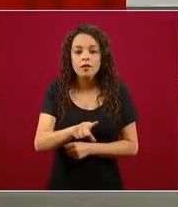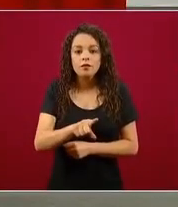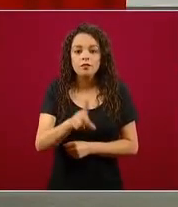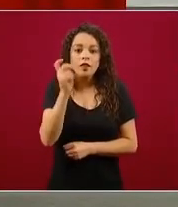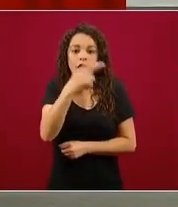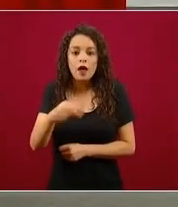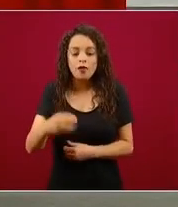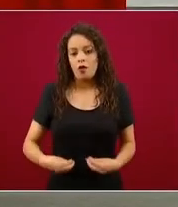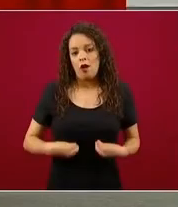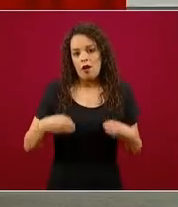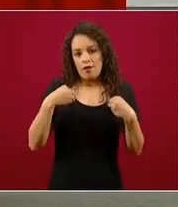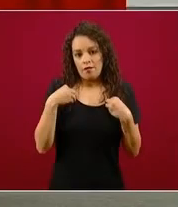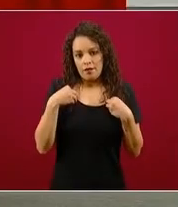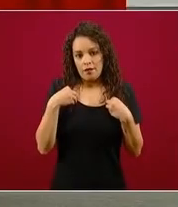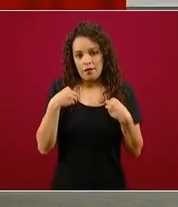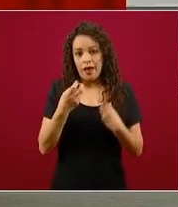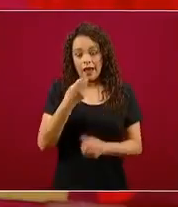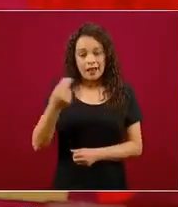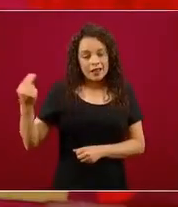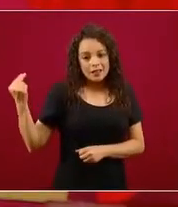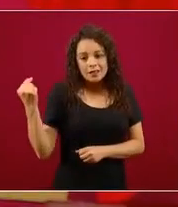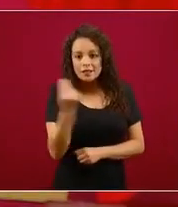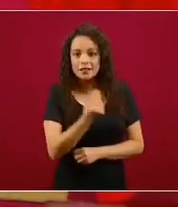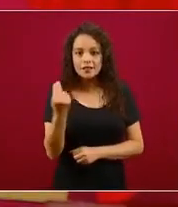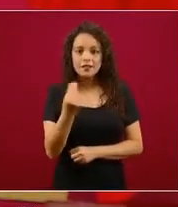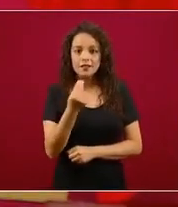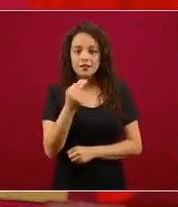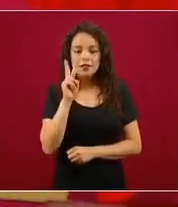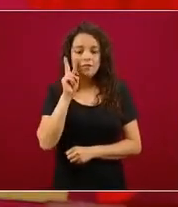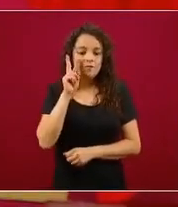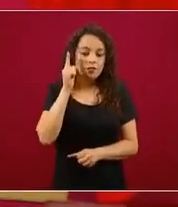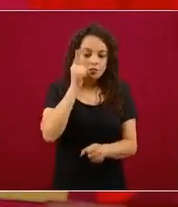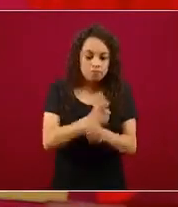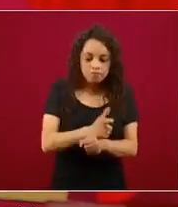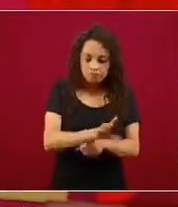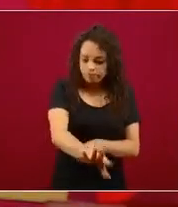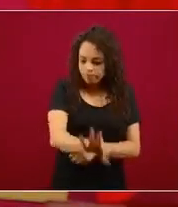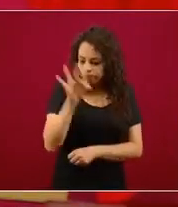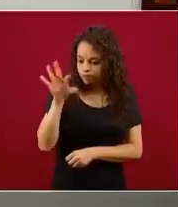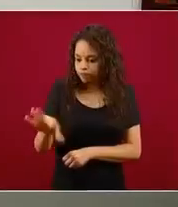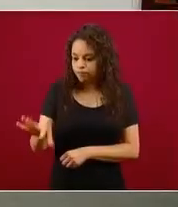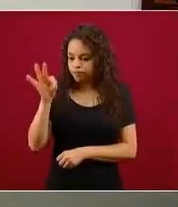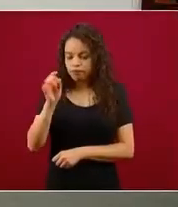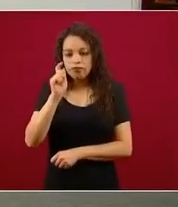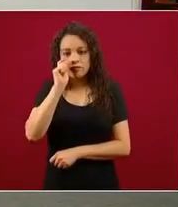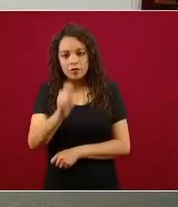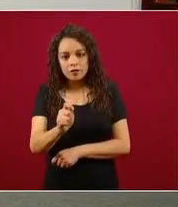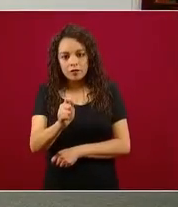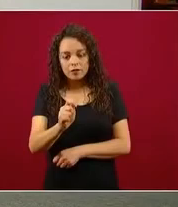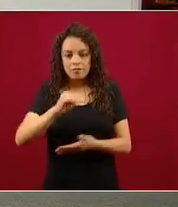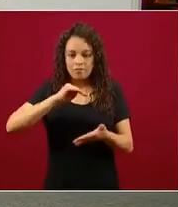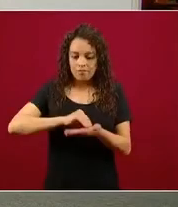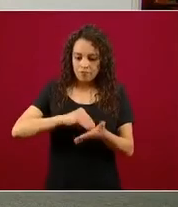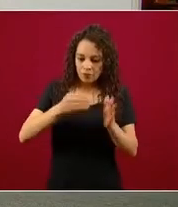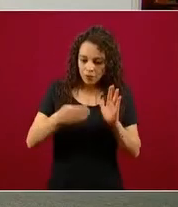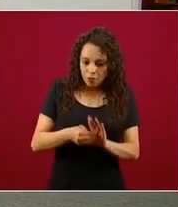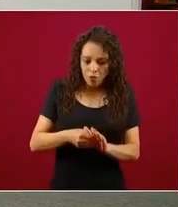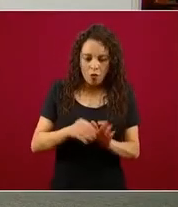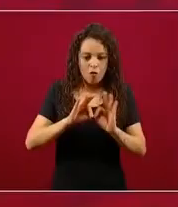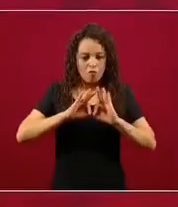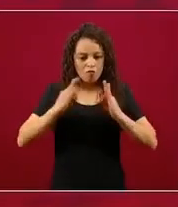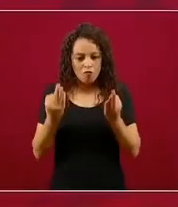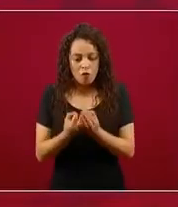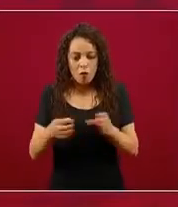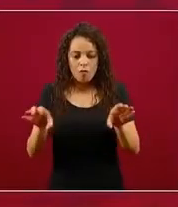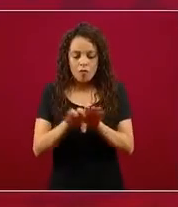hay que encontrar de manera continua mecanismos de adaptación a estas realidades y